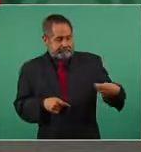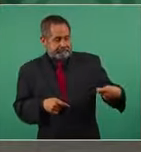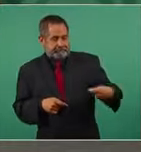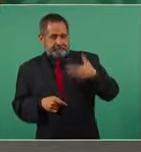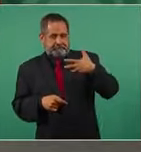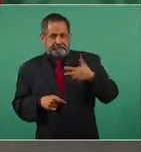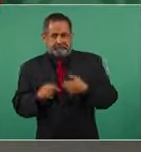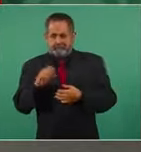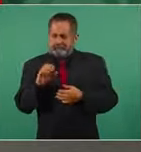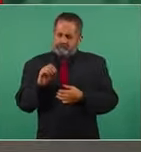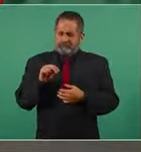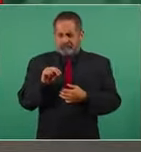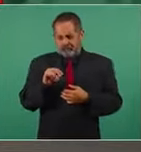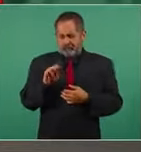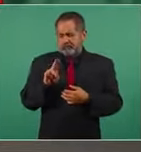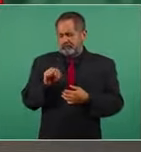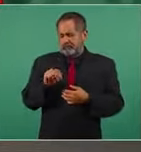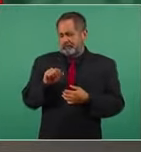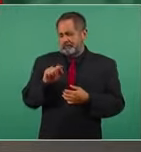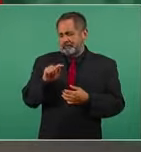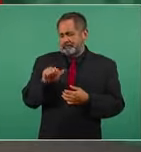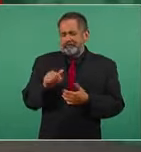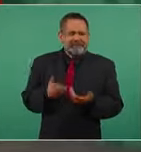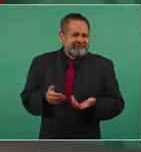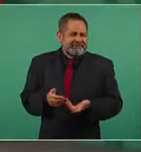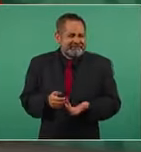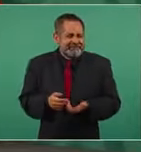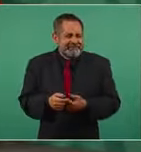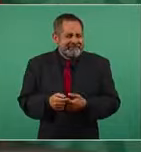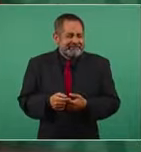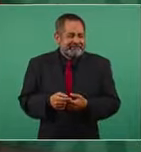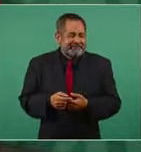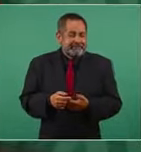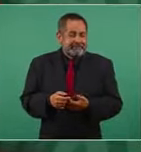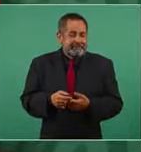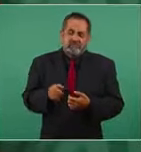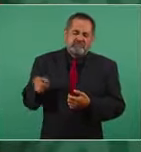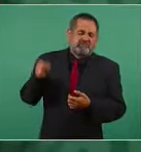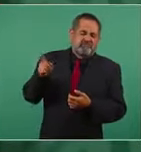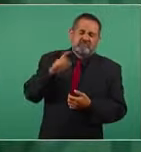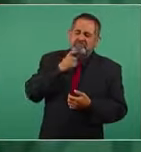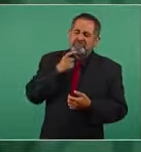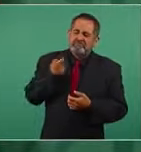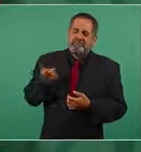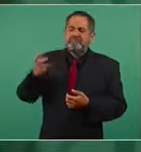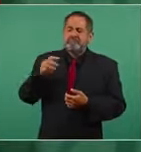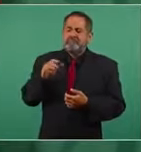me tacharon de comunista